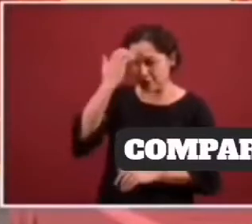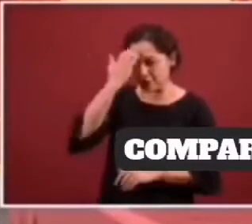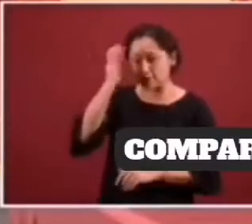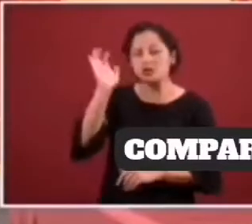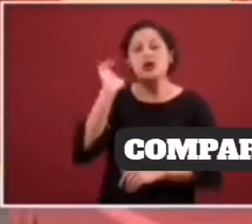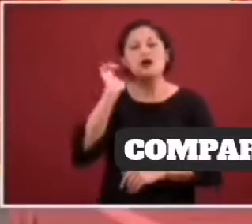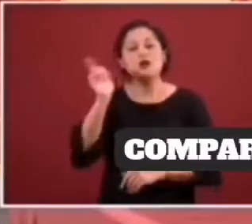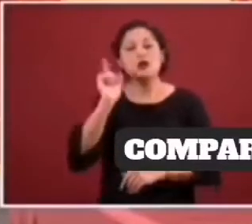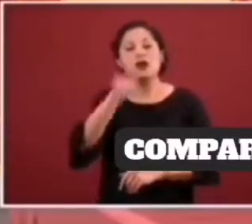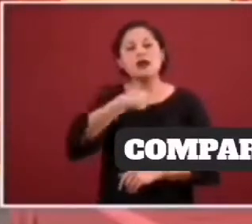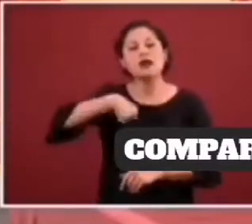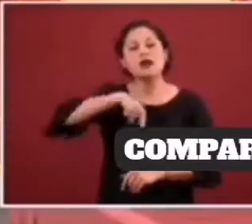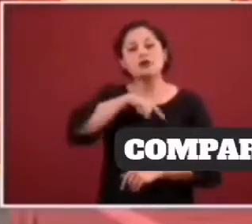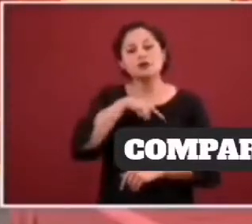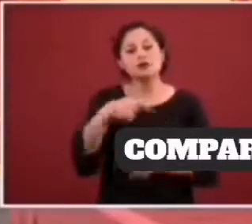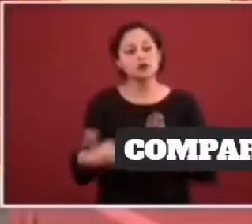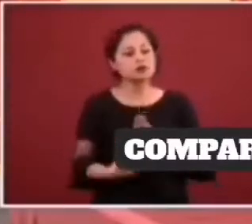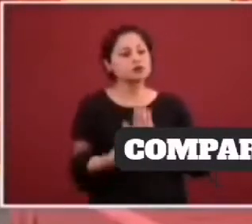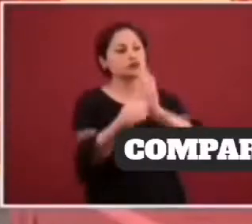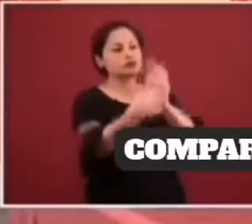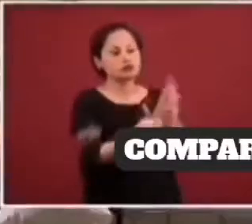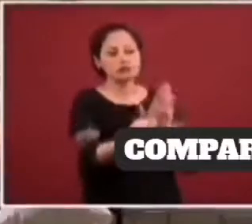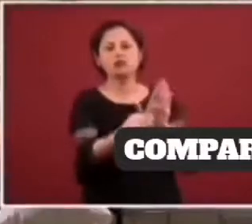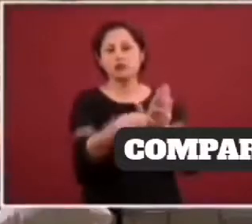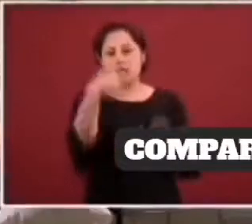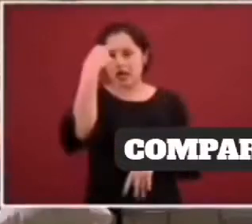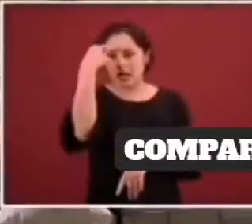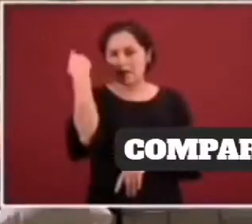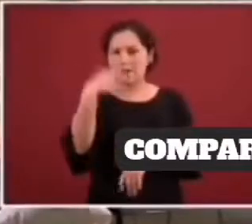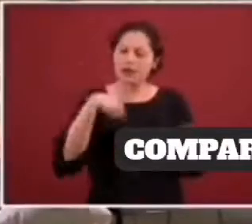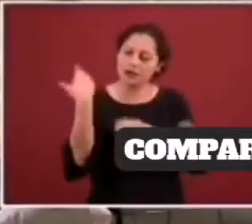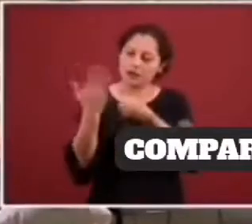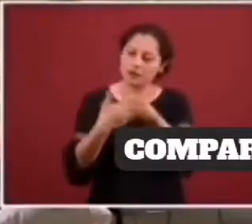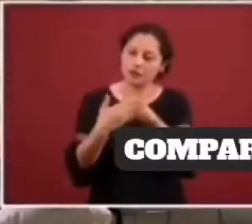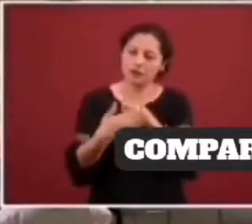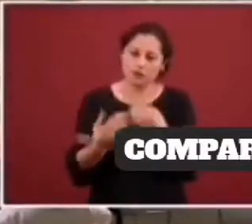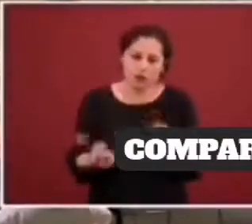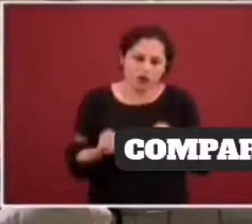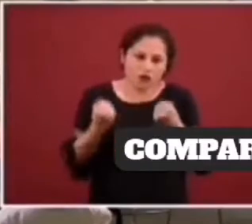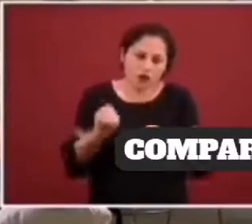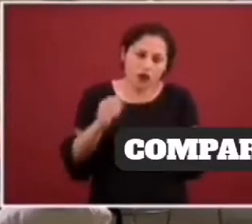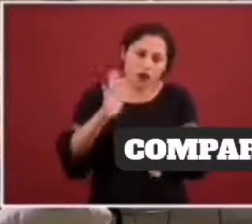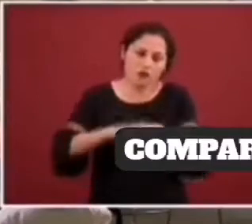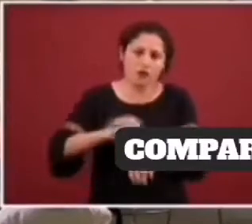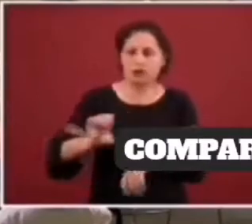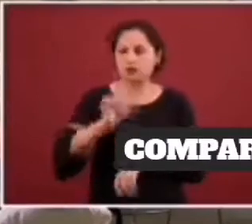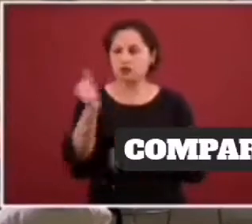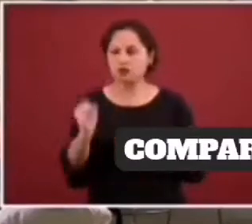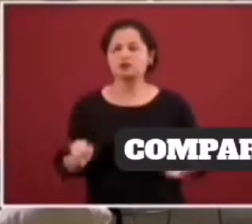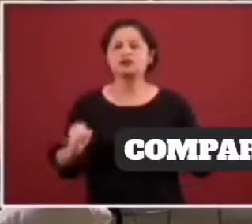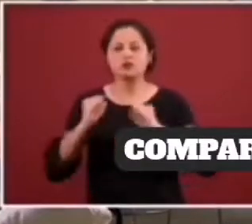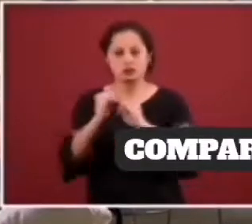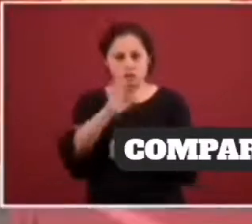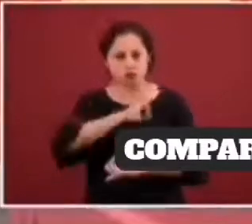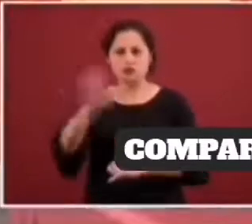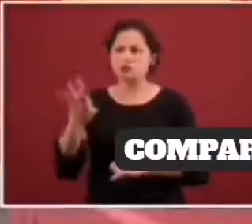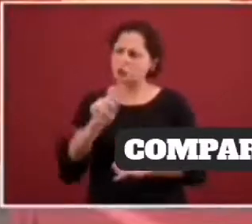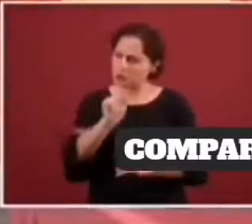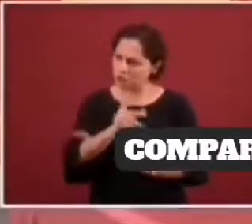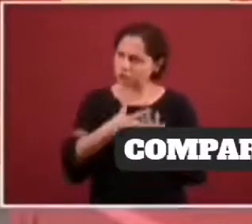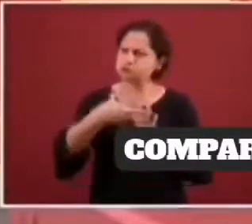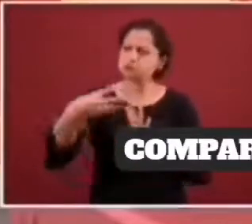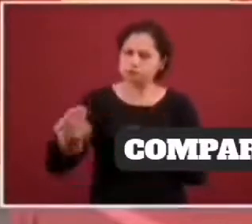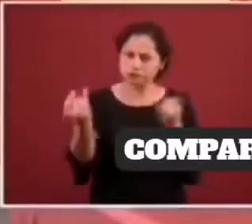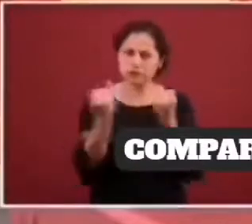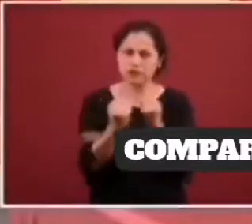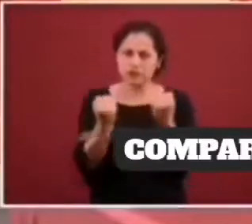tener que reforzar, a lo mejor de distinta manera en las demás instituciones, pero al final de todo tienen un mismo objetivo que